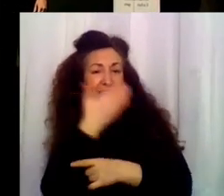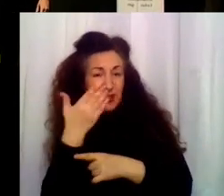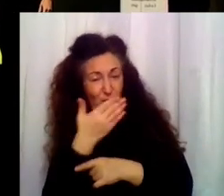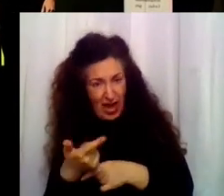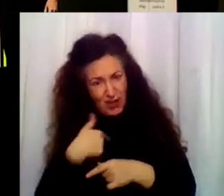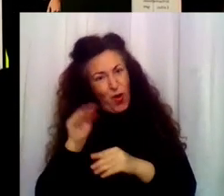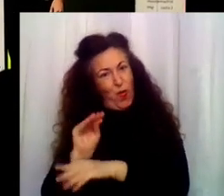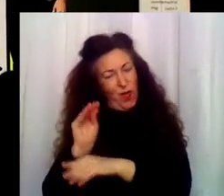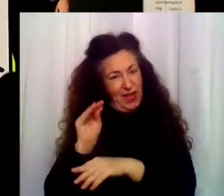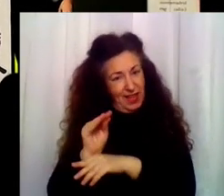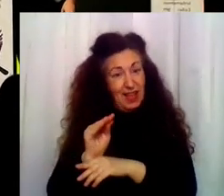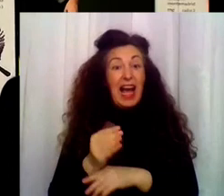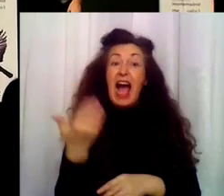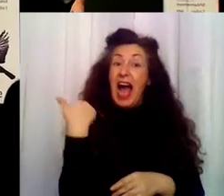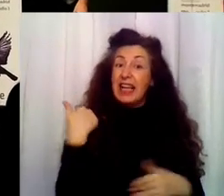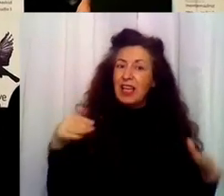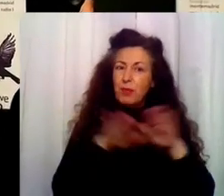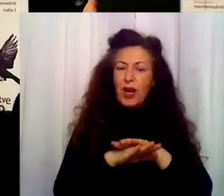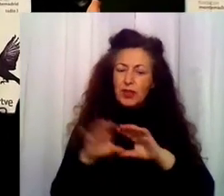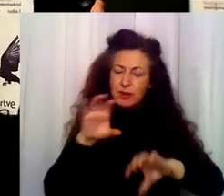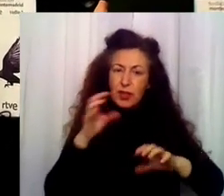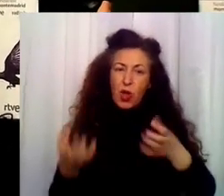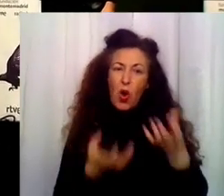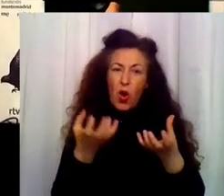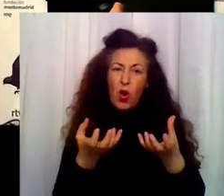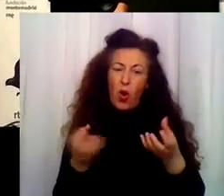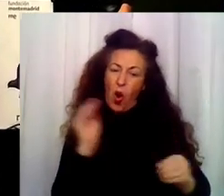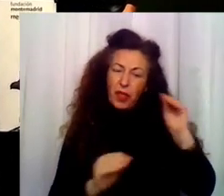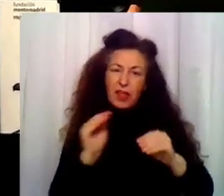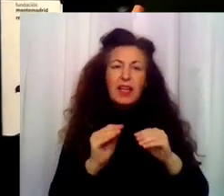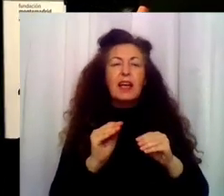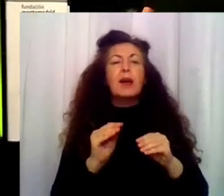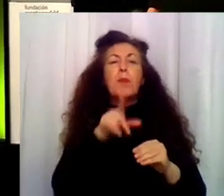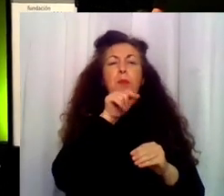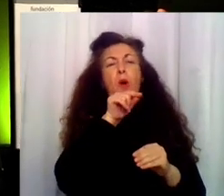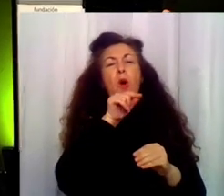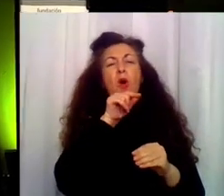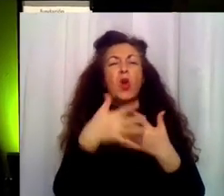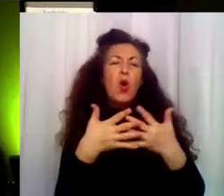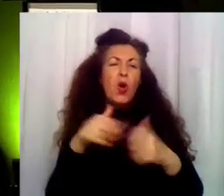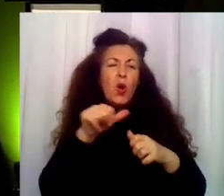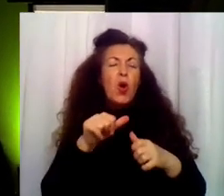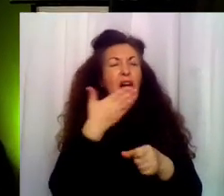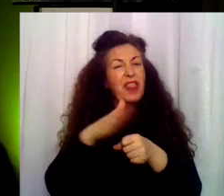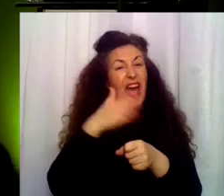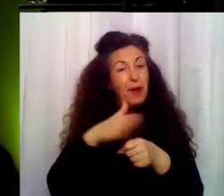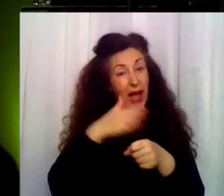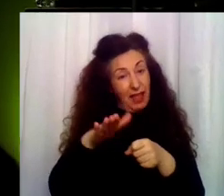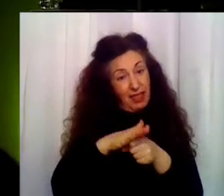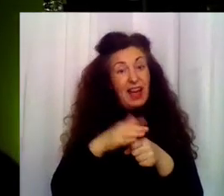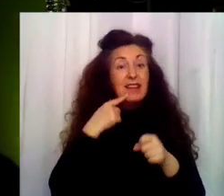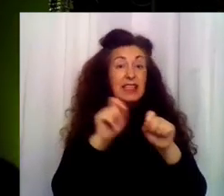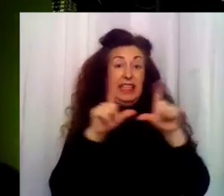Es súper fácil. Hay tutoriales, pero yo prefiero seguir un libro antiguo de la bisabuela de Pepe de 1080 recetas de cocina.